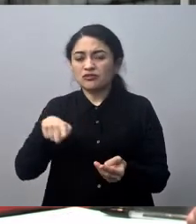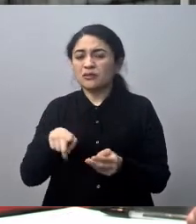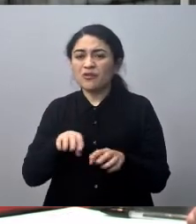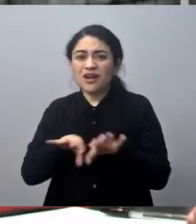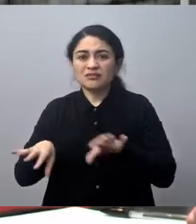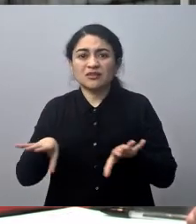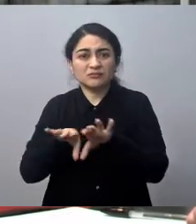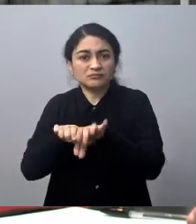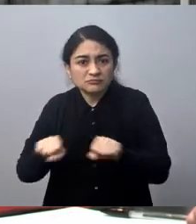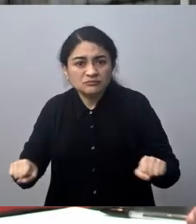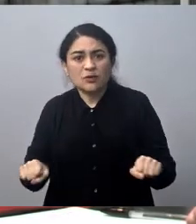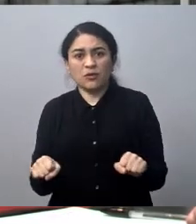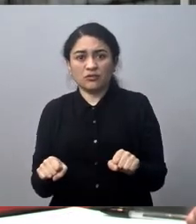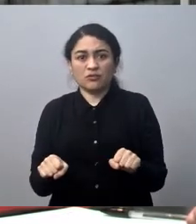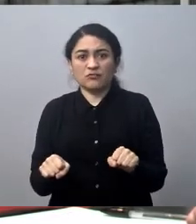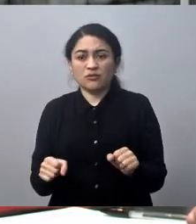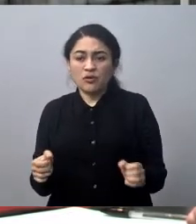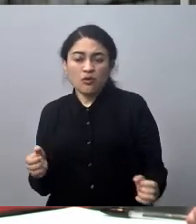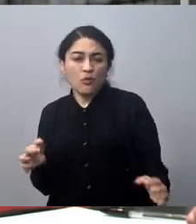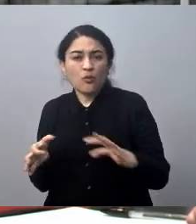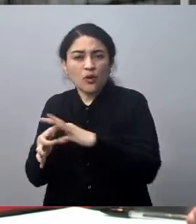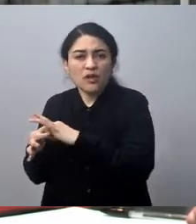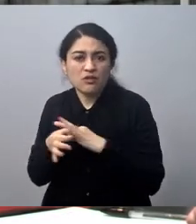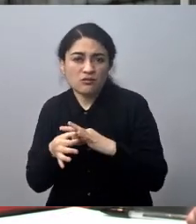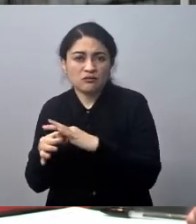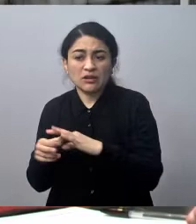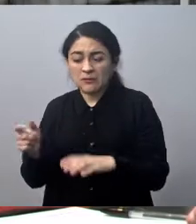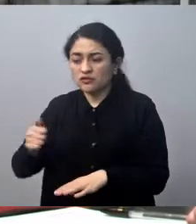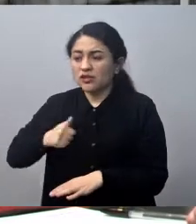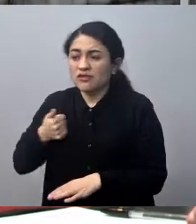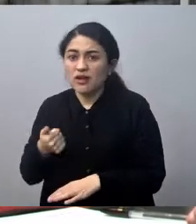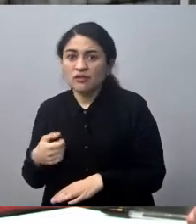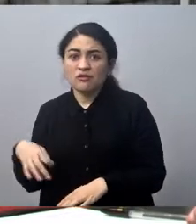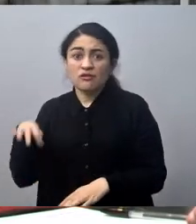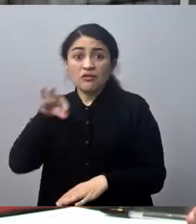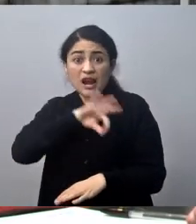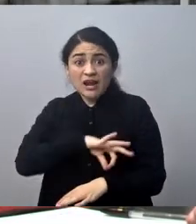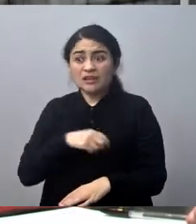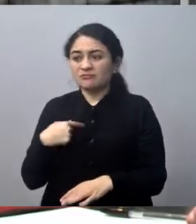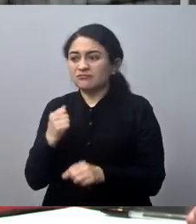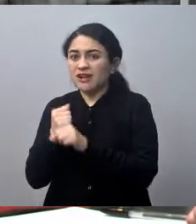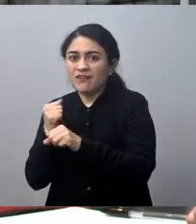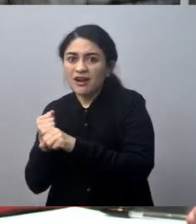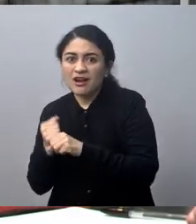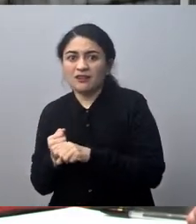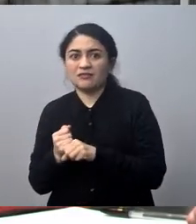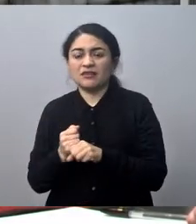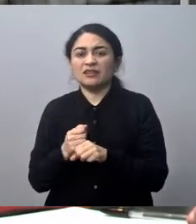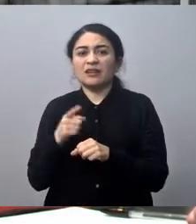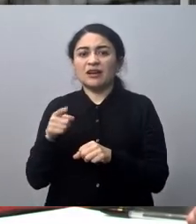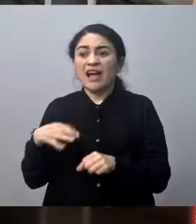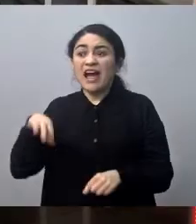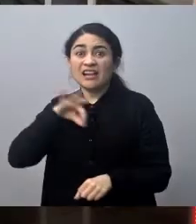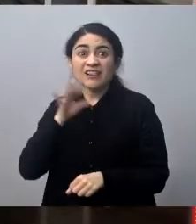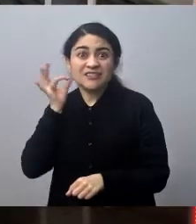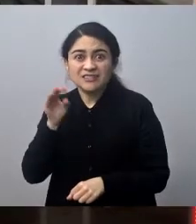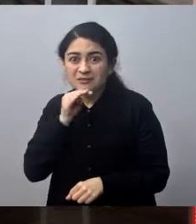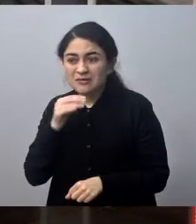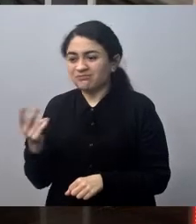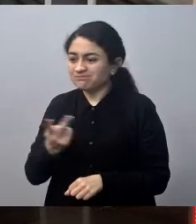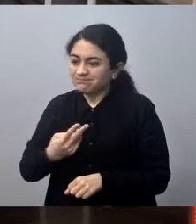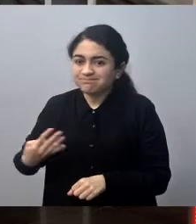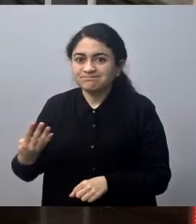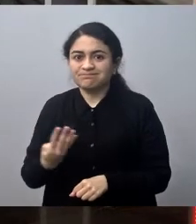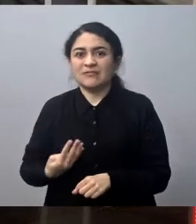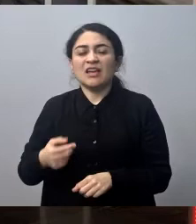a trabajar solidariamente con los demás alcaldes, y la alcaldesa, por supuesto, y las autoridades regionales, para buscar una estrategia